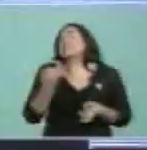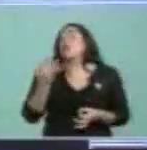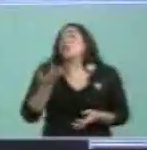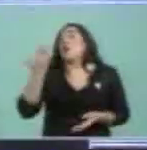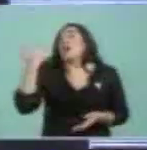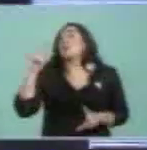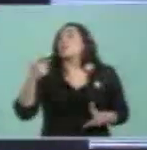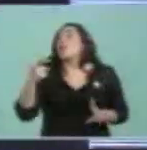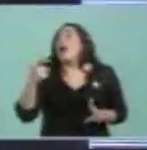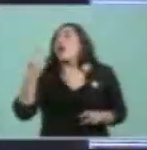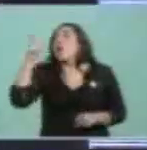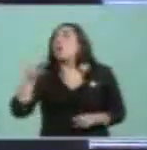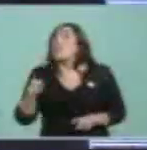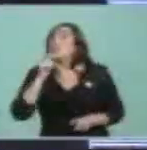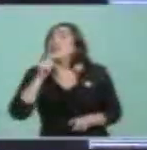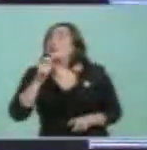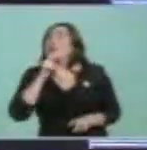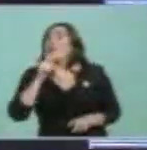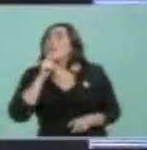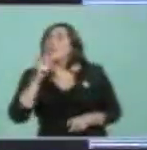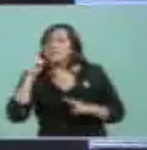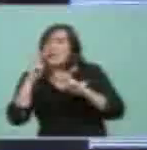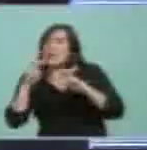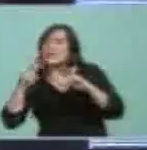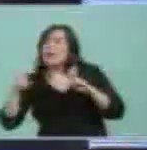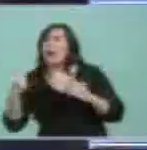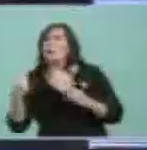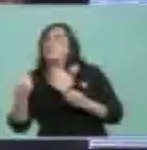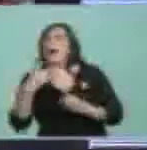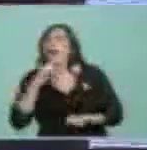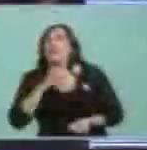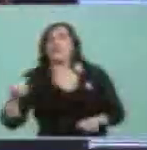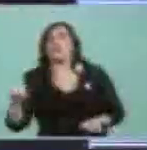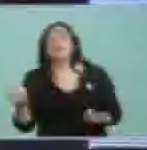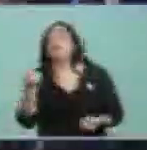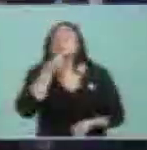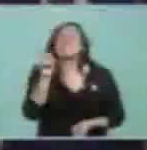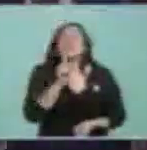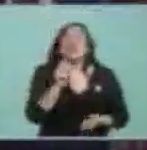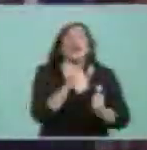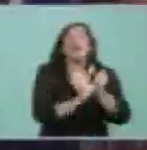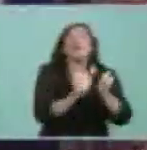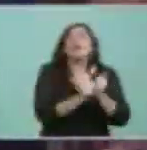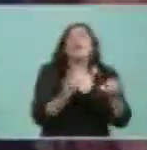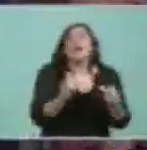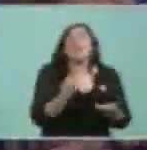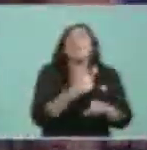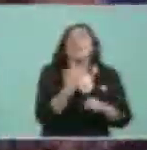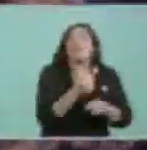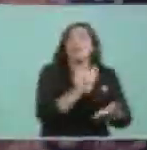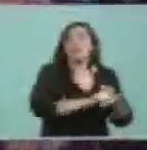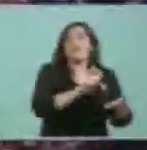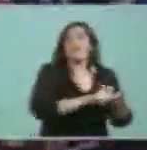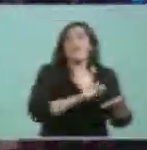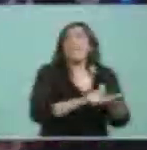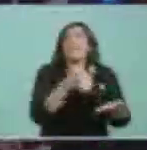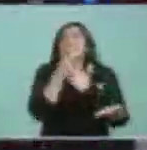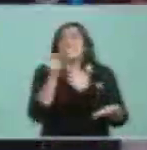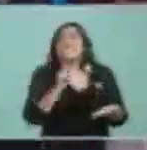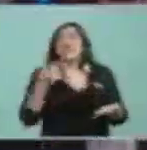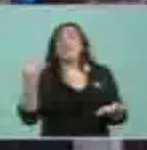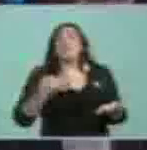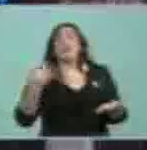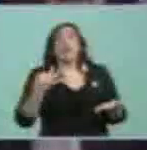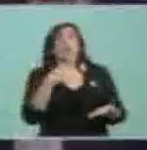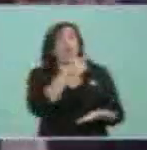investigación para denunciar estas cosas en esos momentos. Pero menos mal, porque si no la historia no se hubiera escrito. Seguramente lo hubieran escrachado